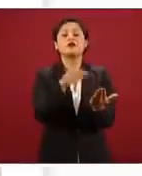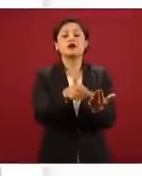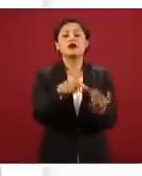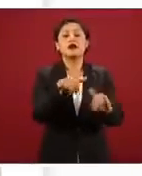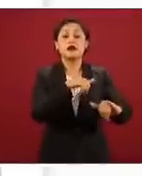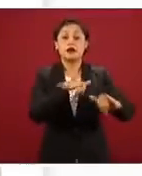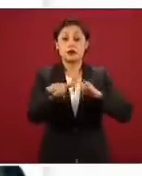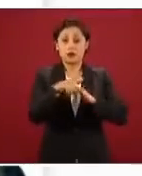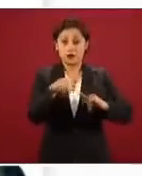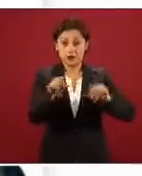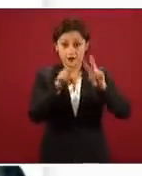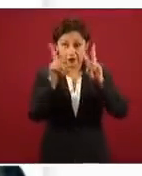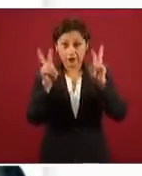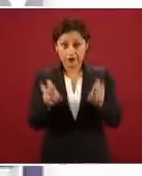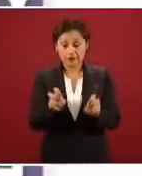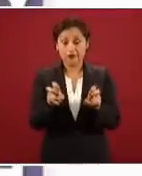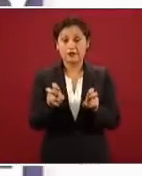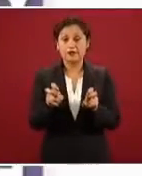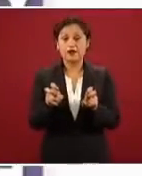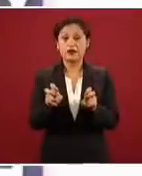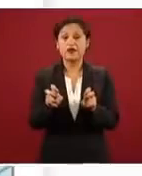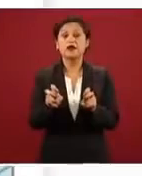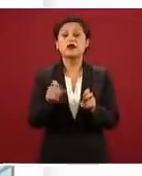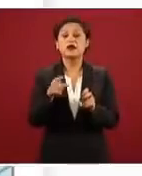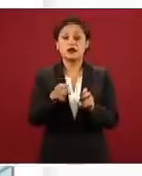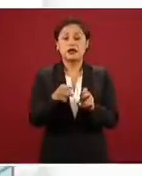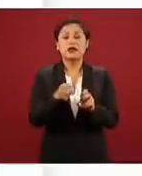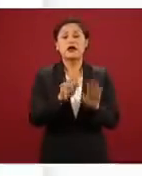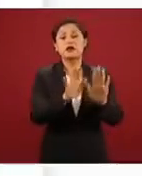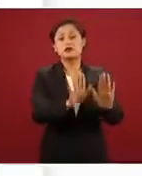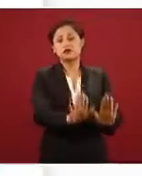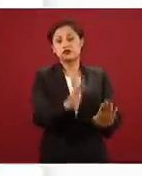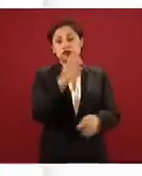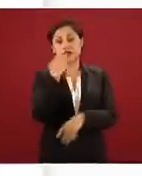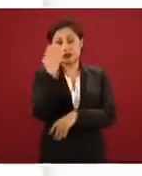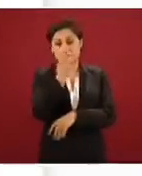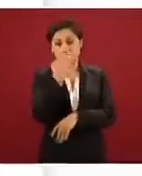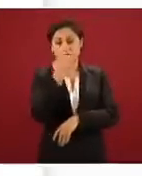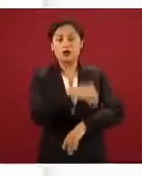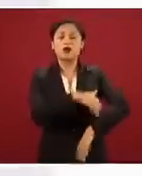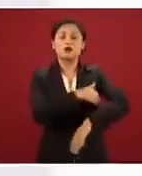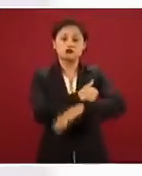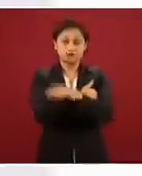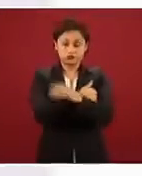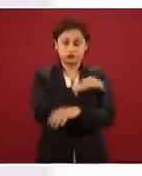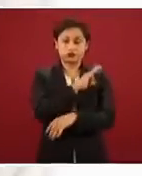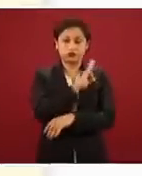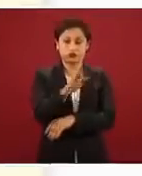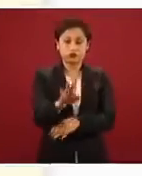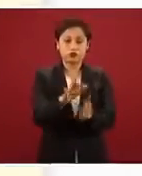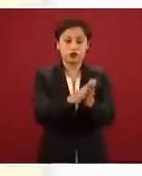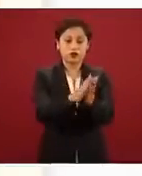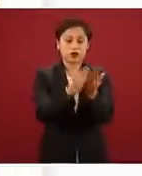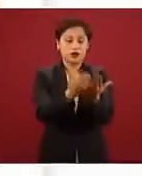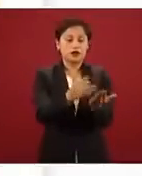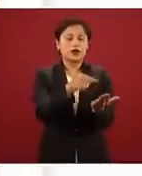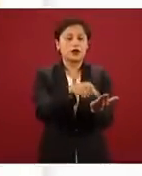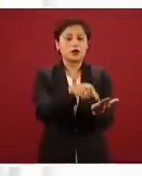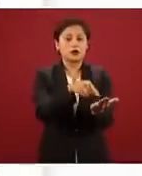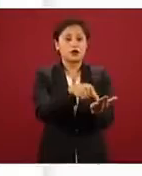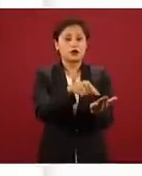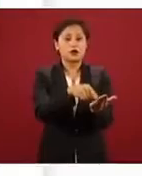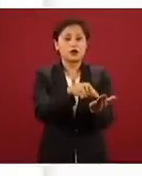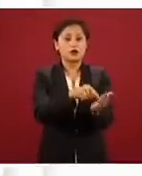este caso permanecerá en las escuelas con un notable ahorro de papel y disminución en la